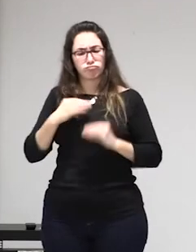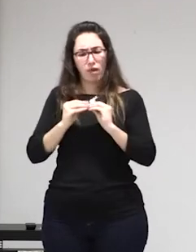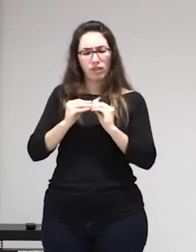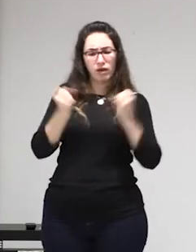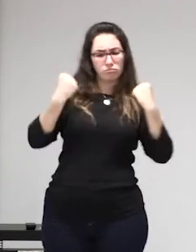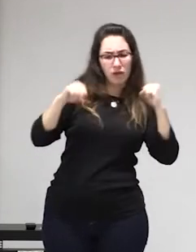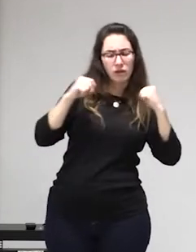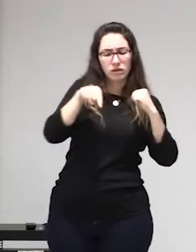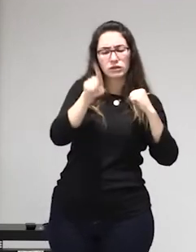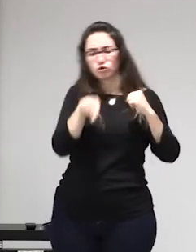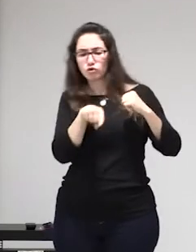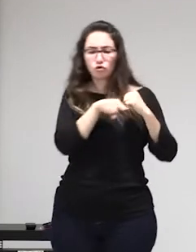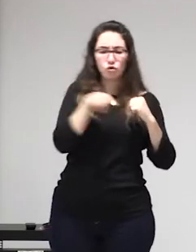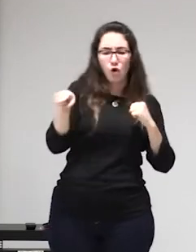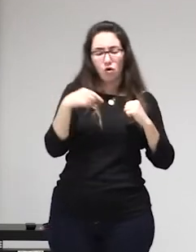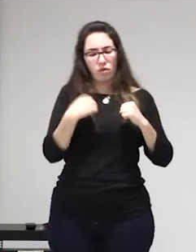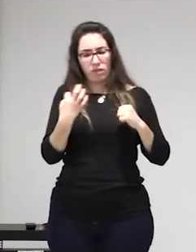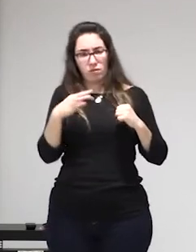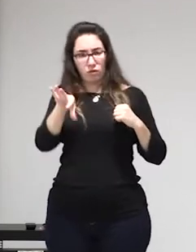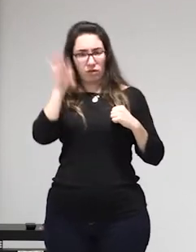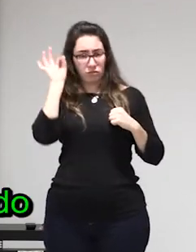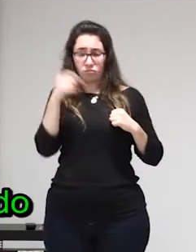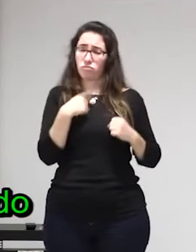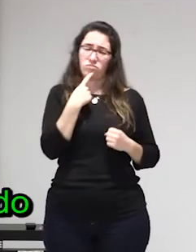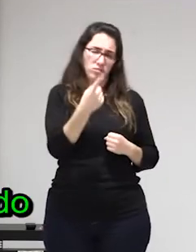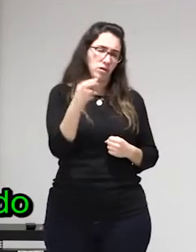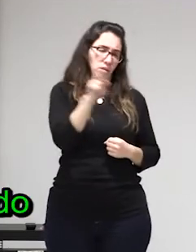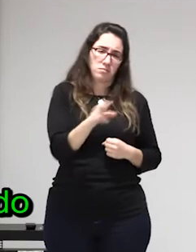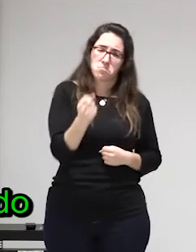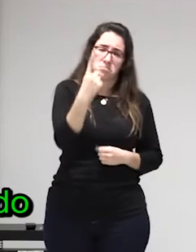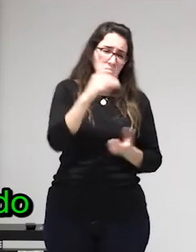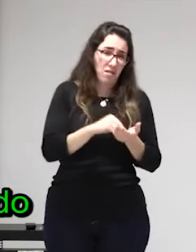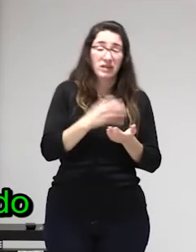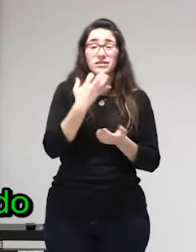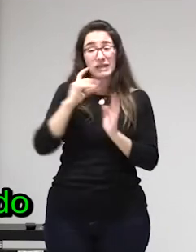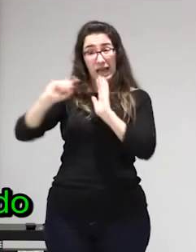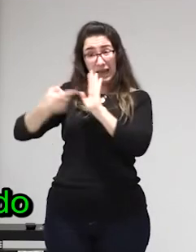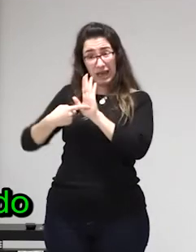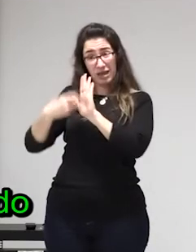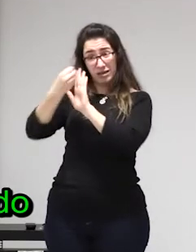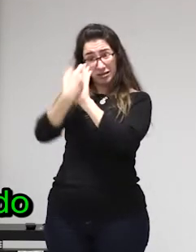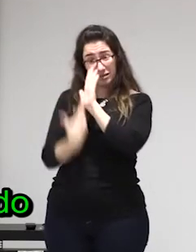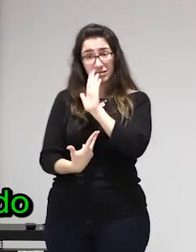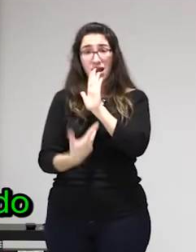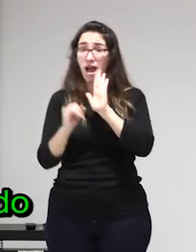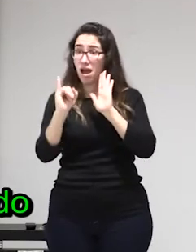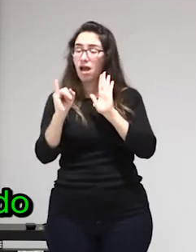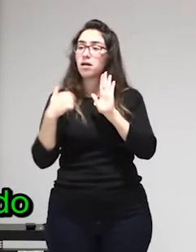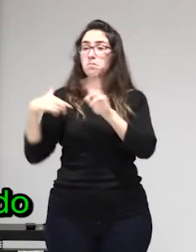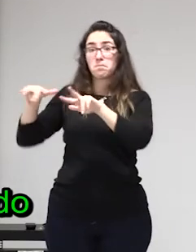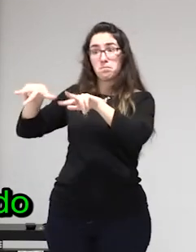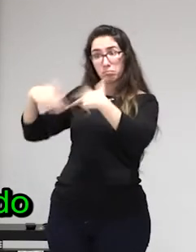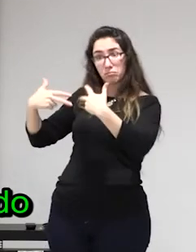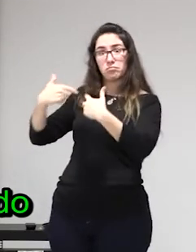que los dan profesionales con la responsabilidad de que esos chavales acaben teniendo relaciones sexuales